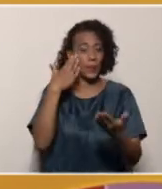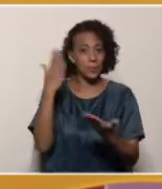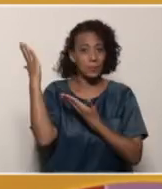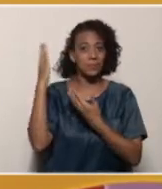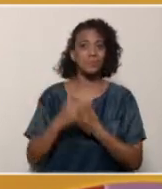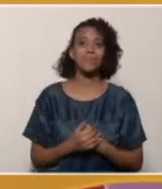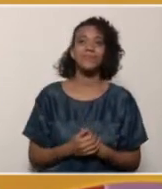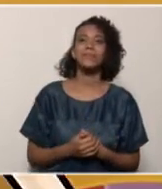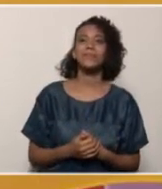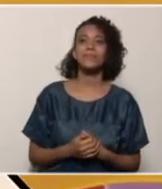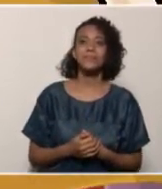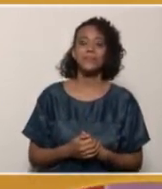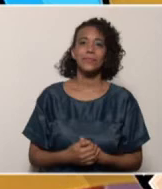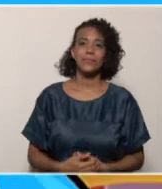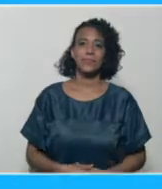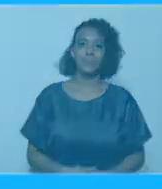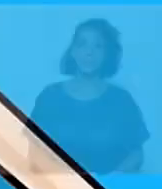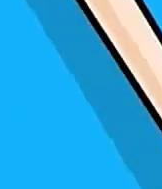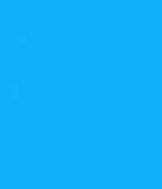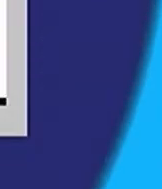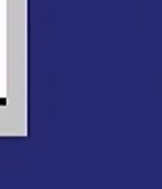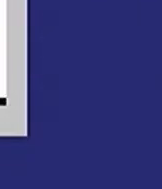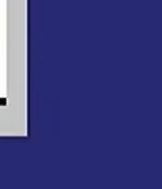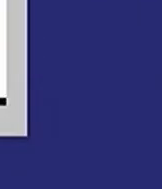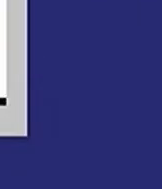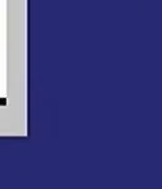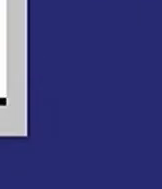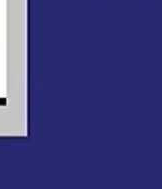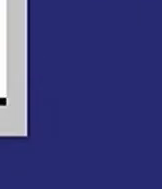adelante que